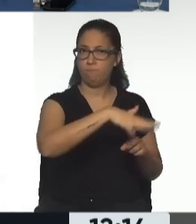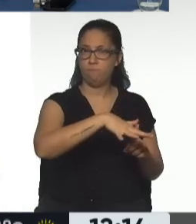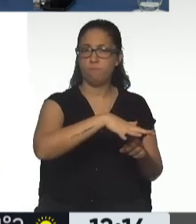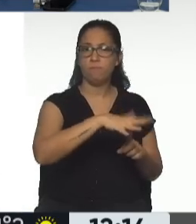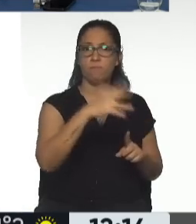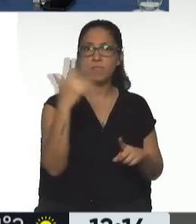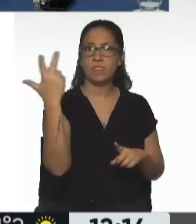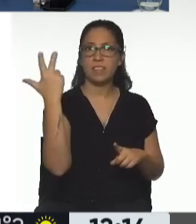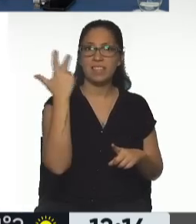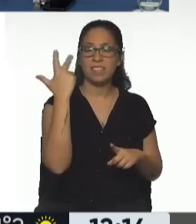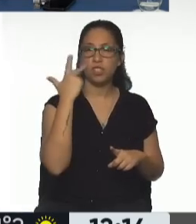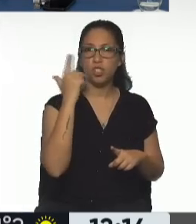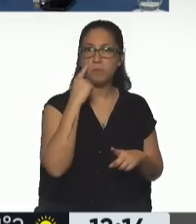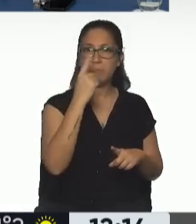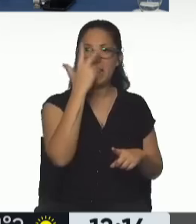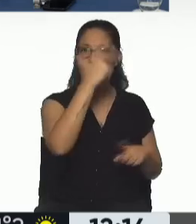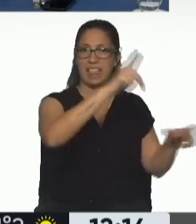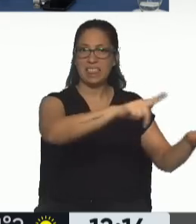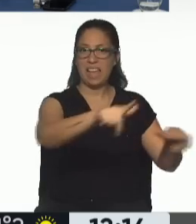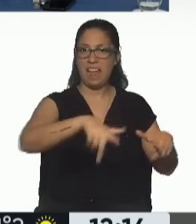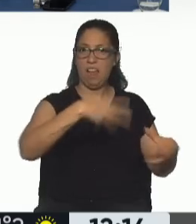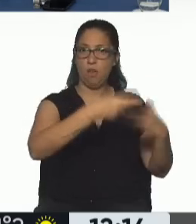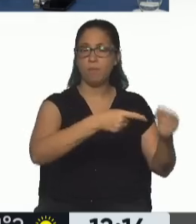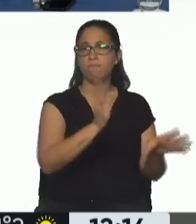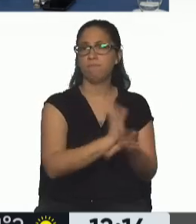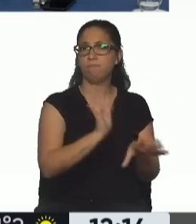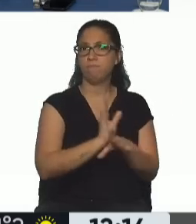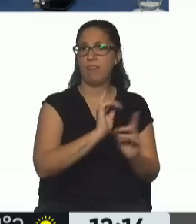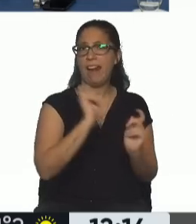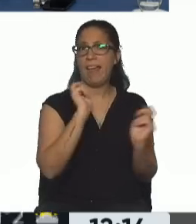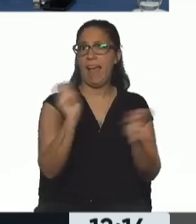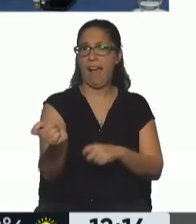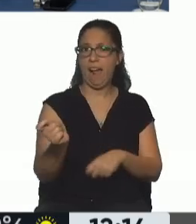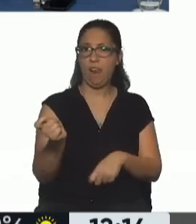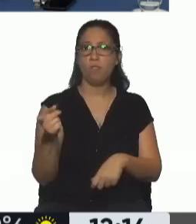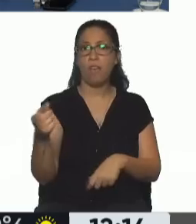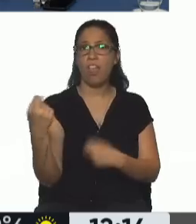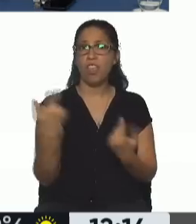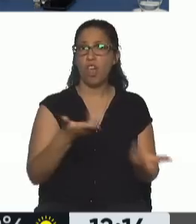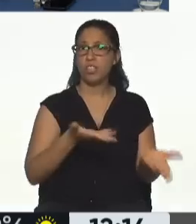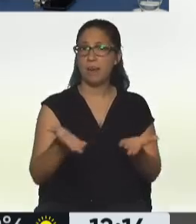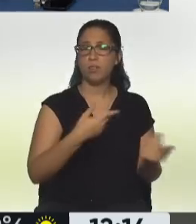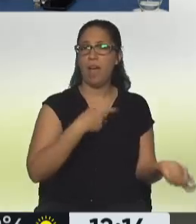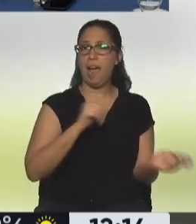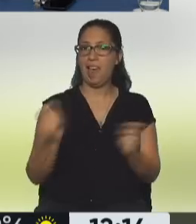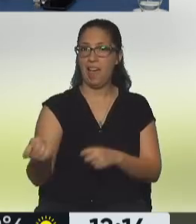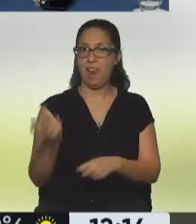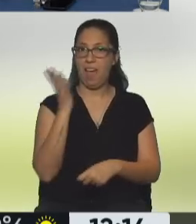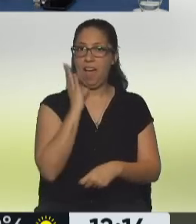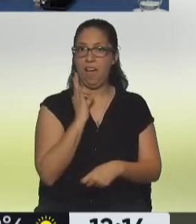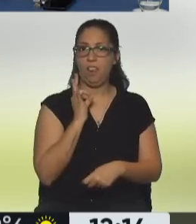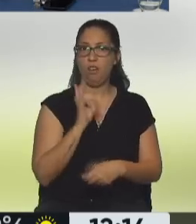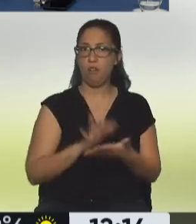.000 hectáreas, es decir, que estaría recibiendo un regalo posterior por los servicios cumplidos, y además,